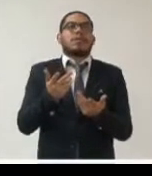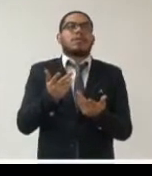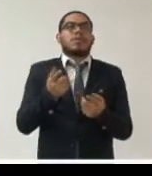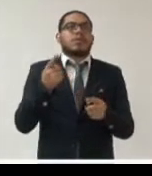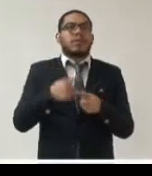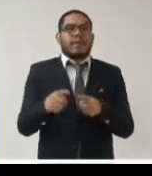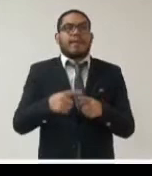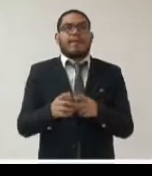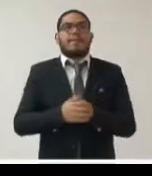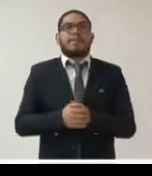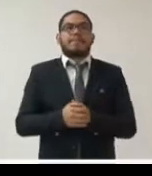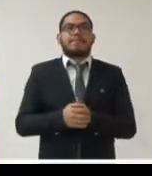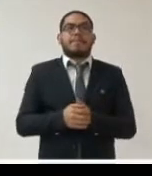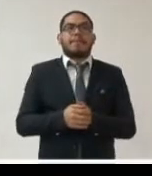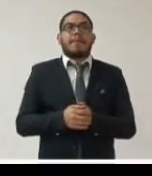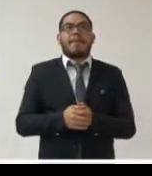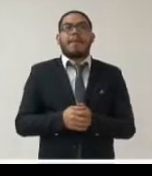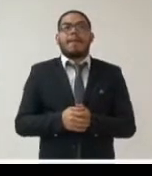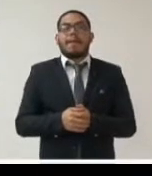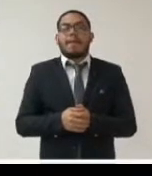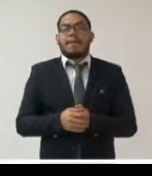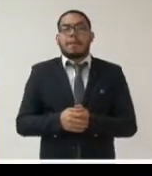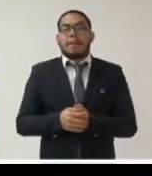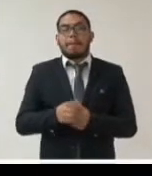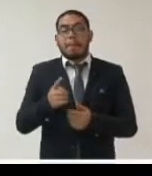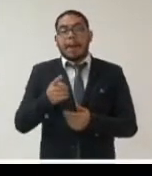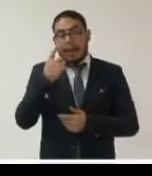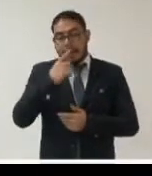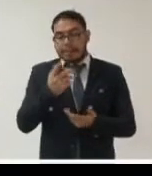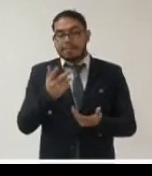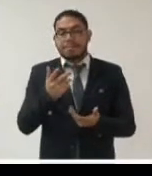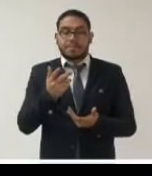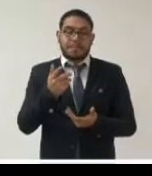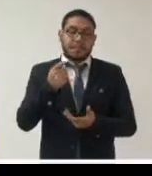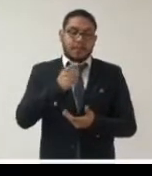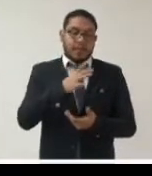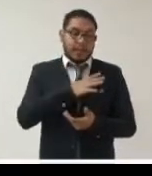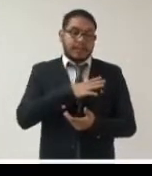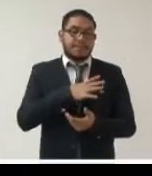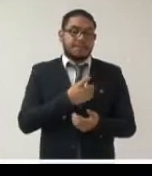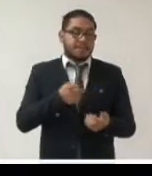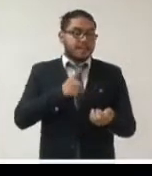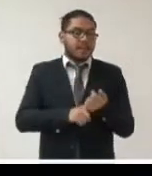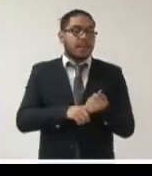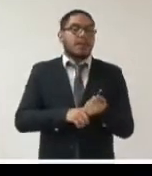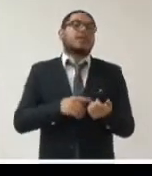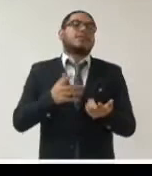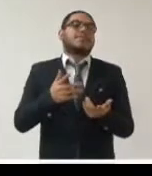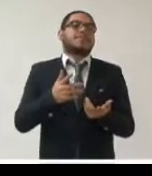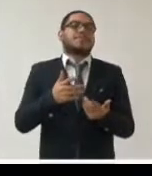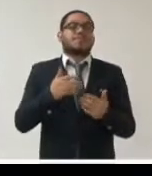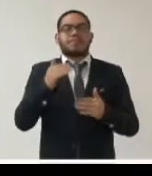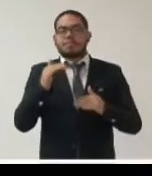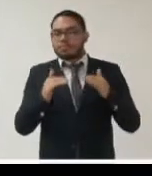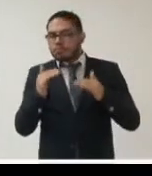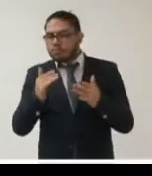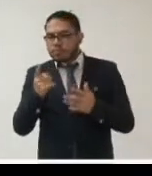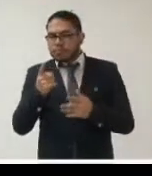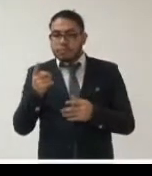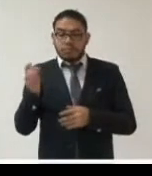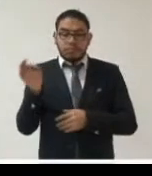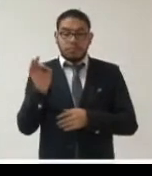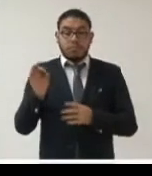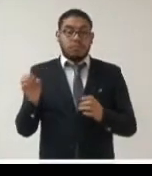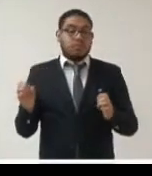es que esta transferencia de datos personales estuviera cubierta por una norma de rango legal como lo es un decreto de urgencia